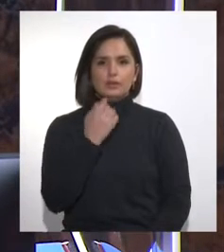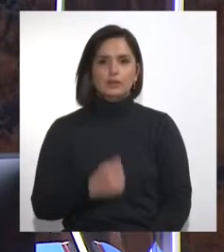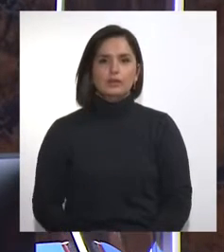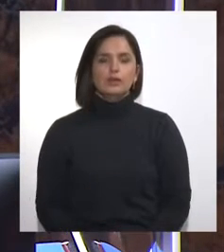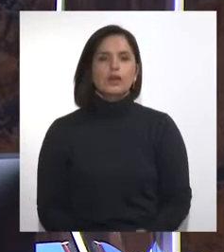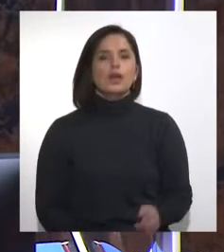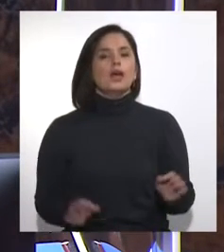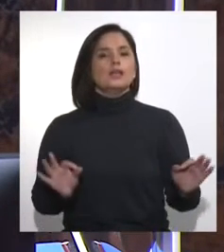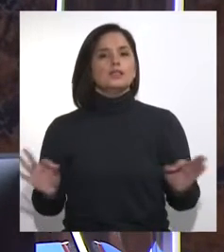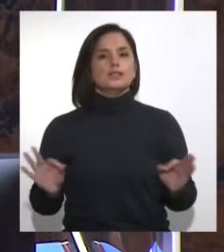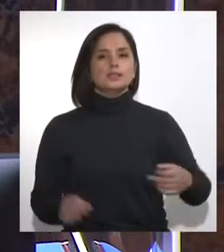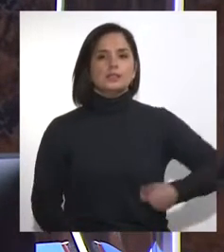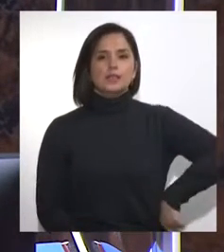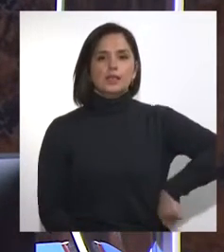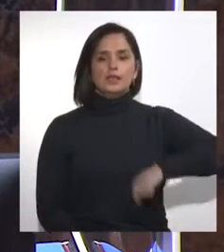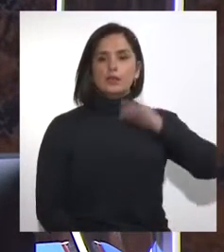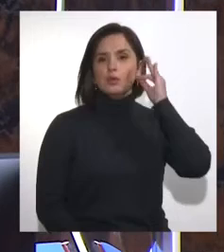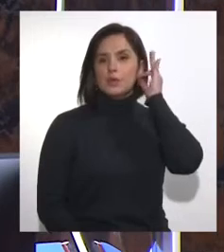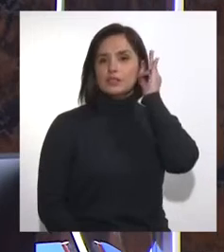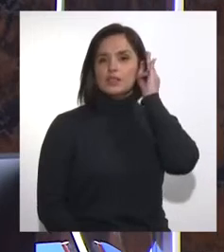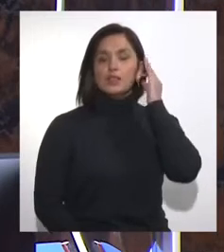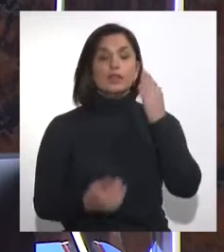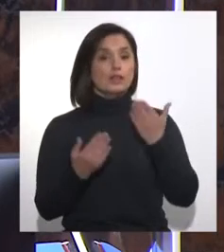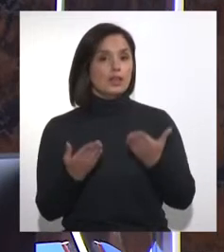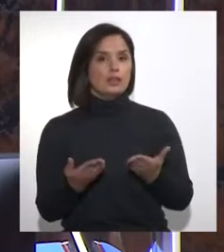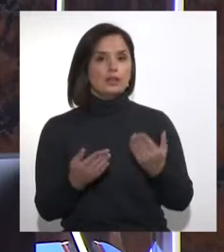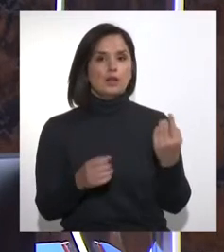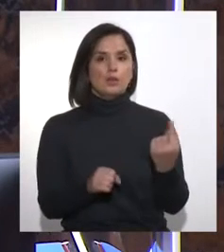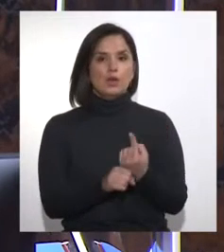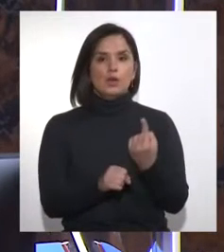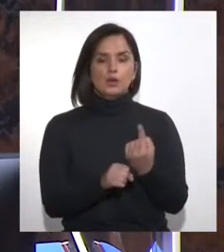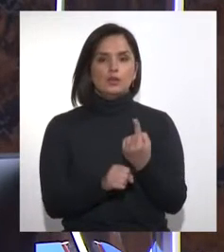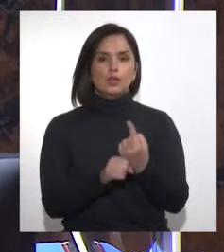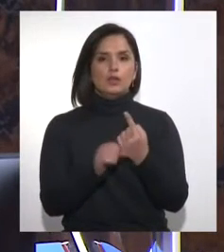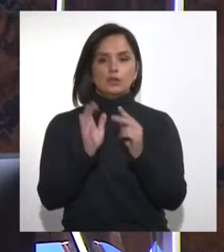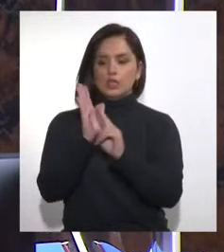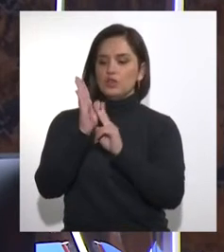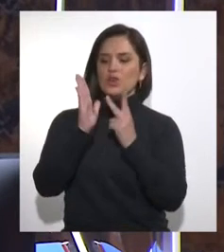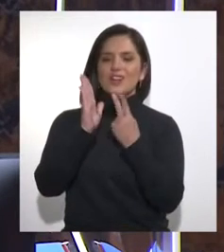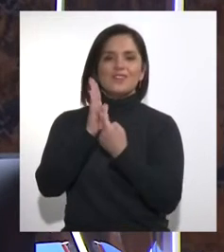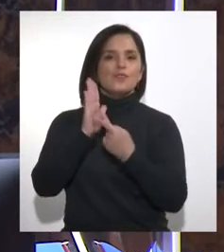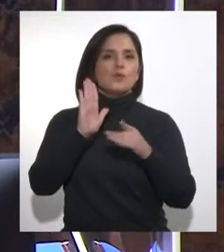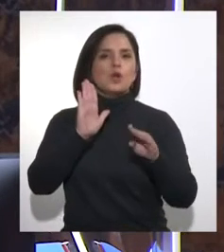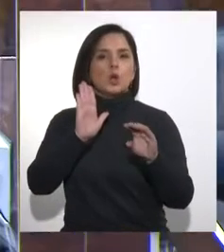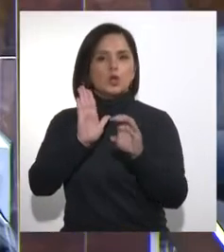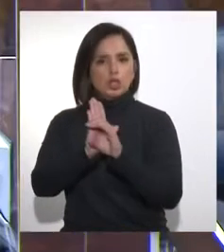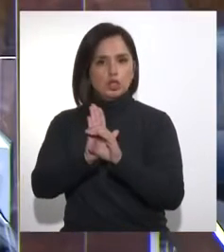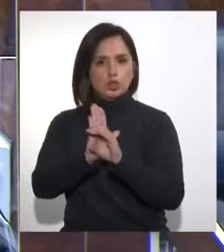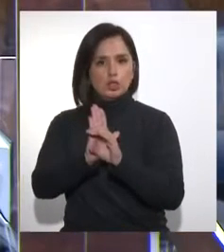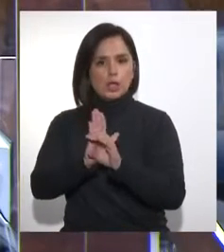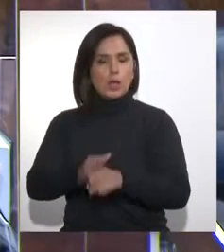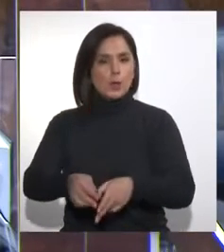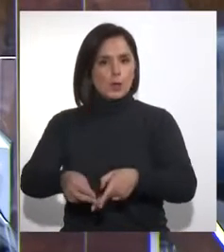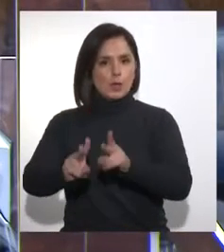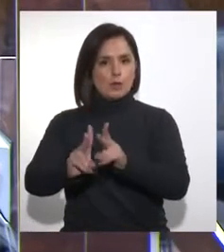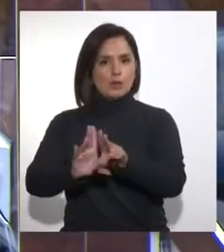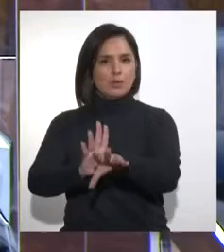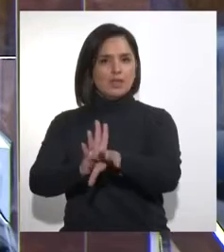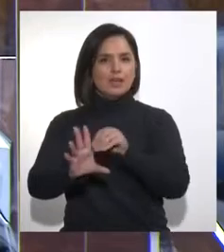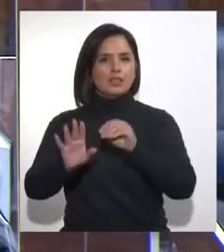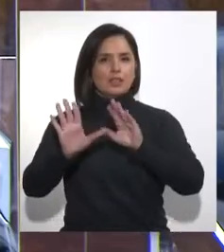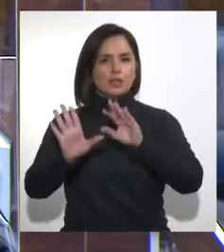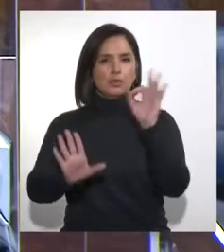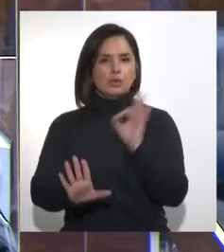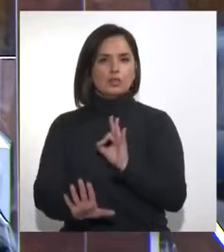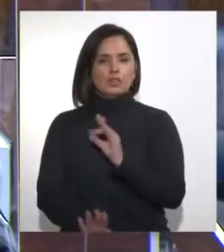Señora Presidenta, estamos discutiendo una reforma constitucional que autorice el retiro del 10% de los ahorros de la